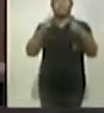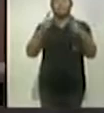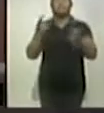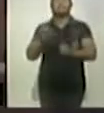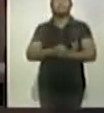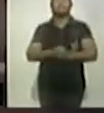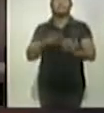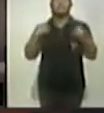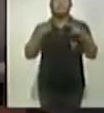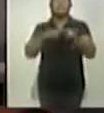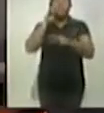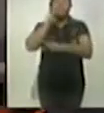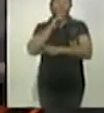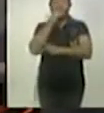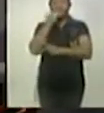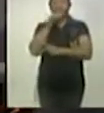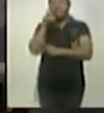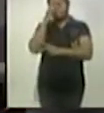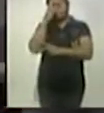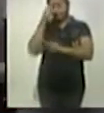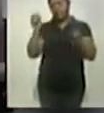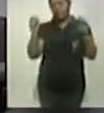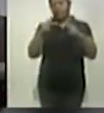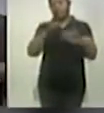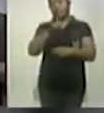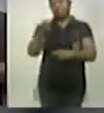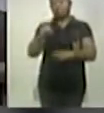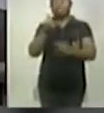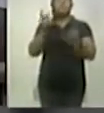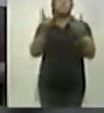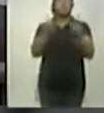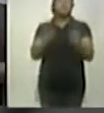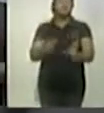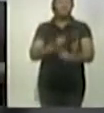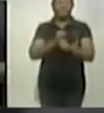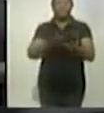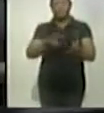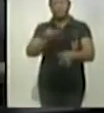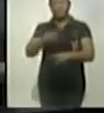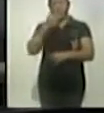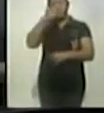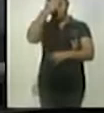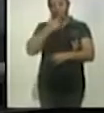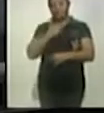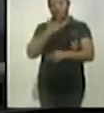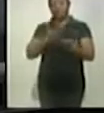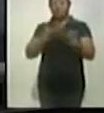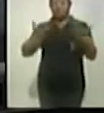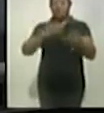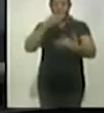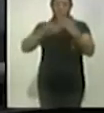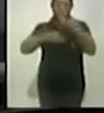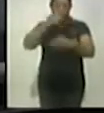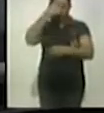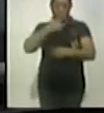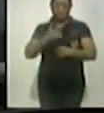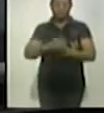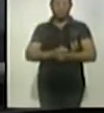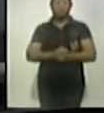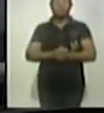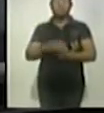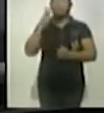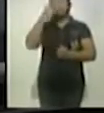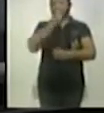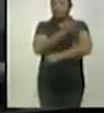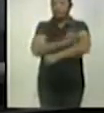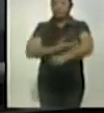Miroslava y recuerden, nos saludamos más adelante en nuestros cortos informativos y también a las ocho de la noche en la emisión nocturna de Aura Noticias. Que tengan muy